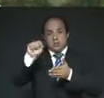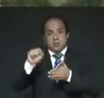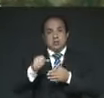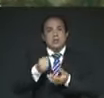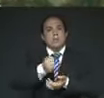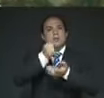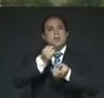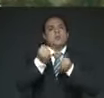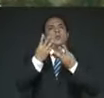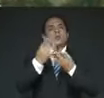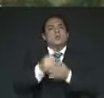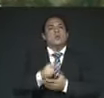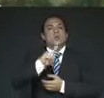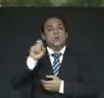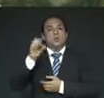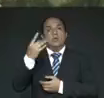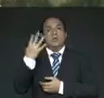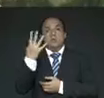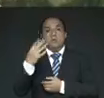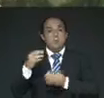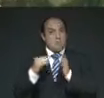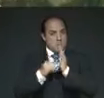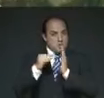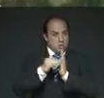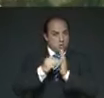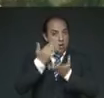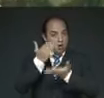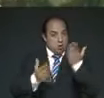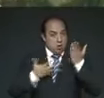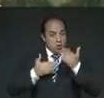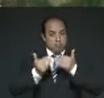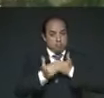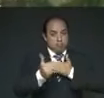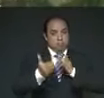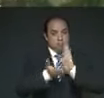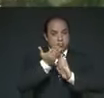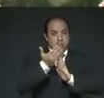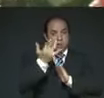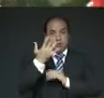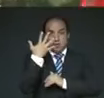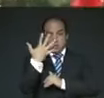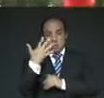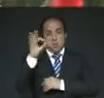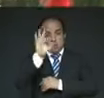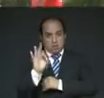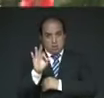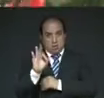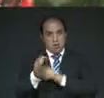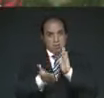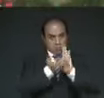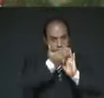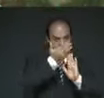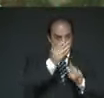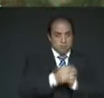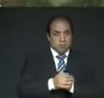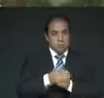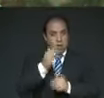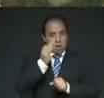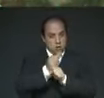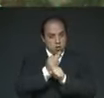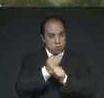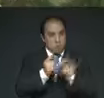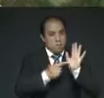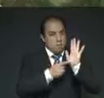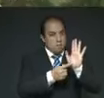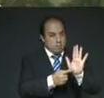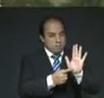millones de pesos. Y en la actualidad ya tenemos un avance de un 55% de las obras. El tramo que hoy presentamos,